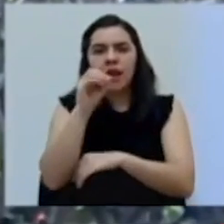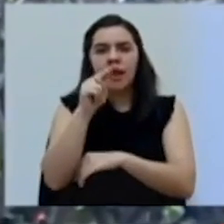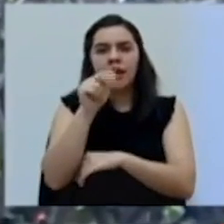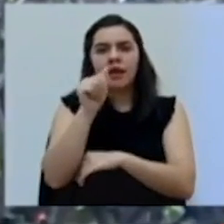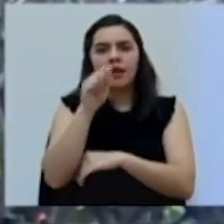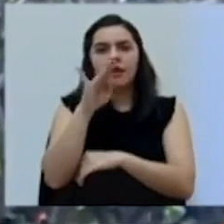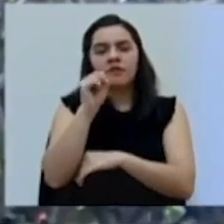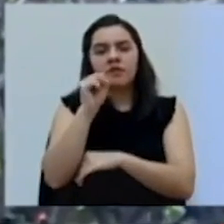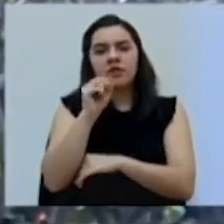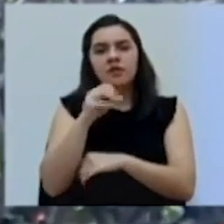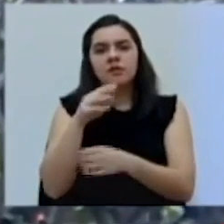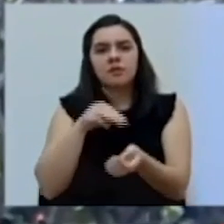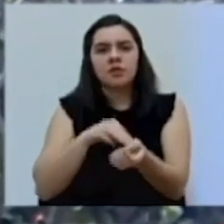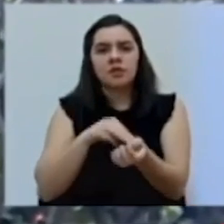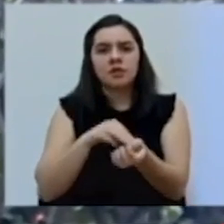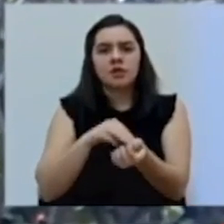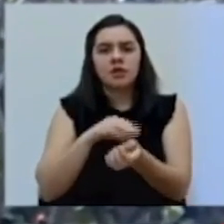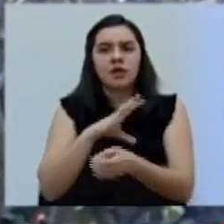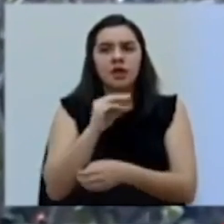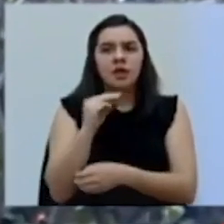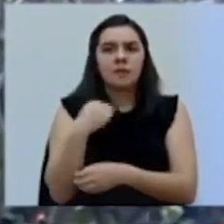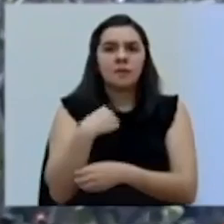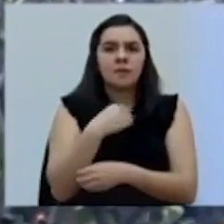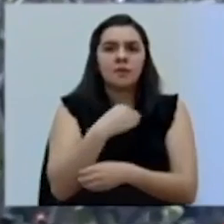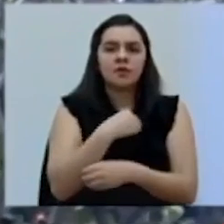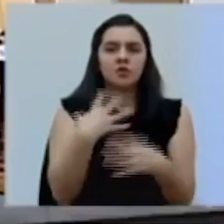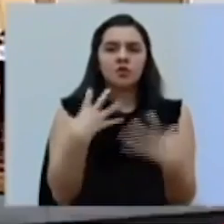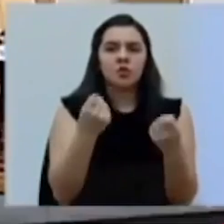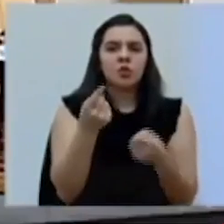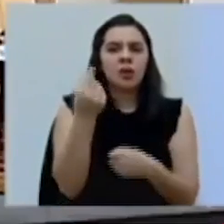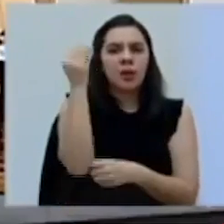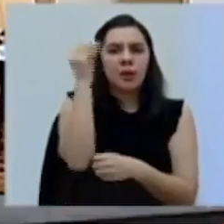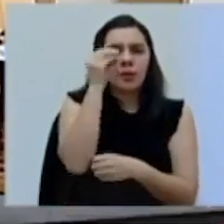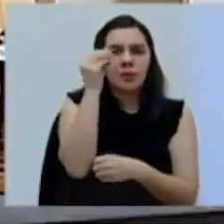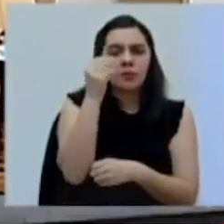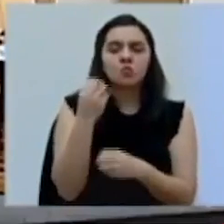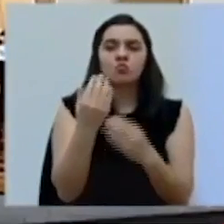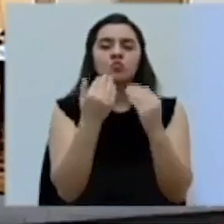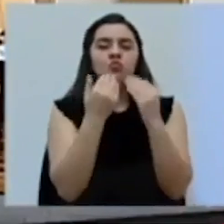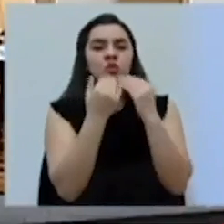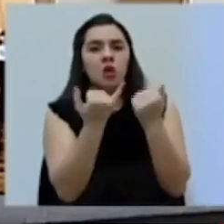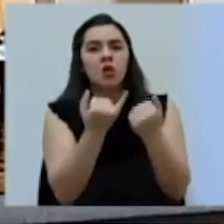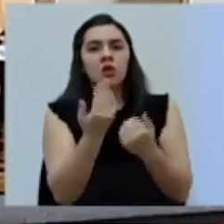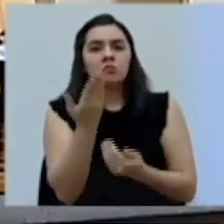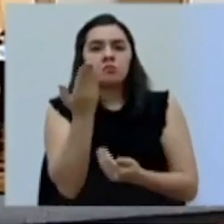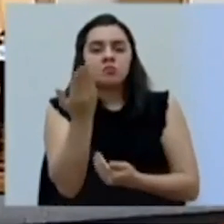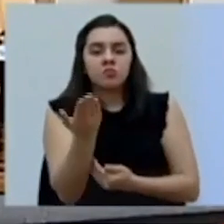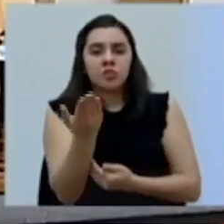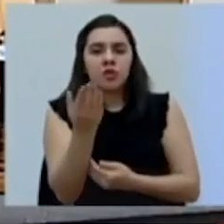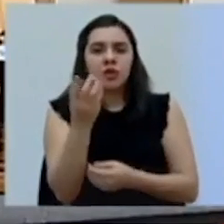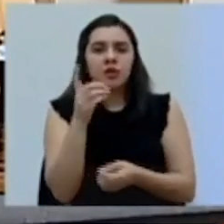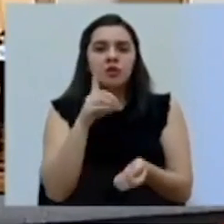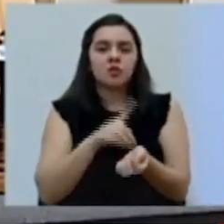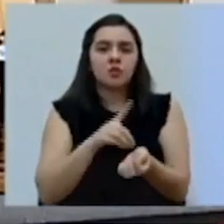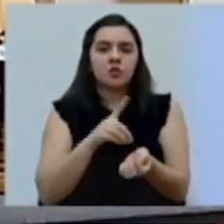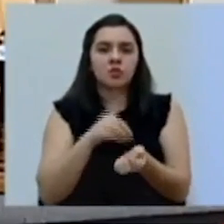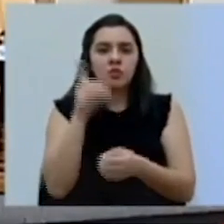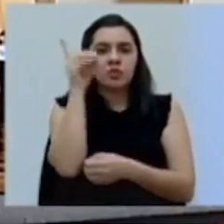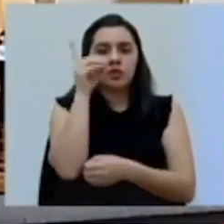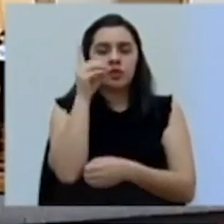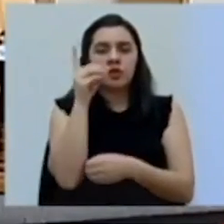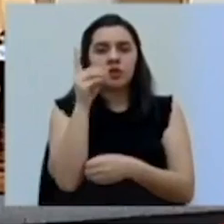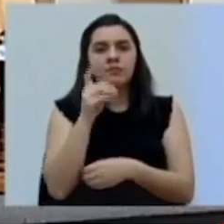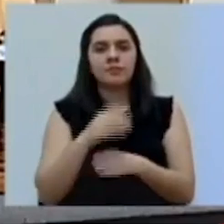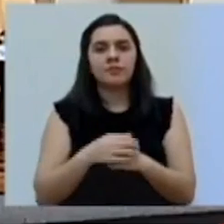cuál es la postura del Ministerio de Salud. Muchas gracias. Muchas gracias. Escuchamos al Ministro de Salud, el doctor Daniel Salas. Y,